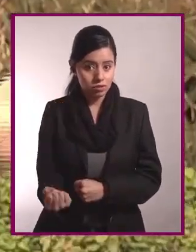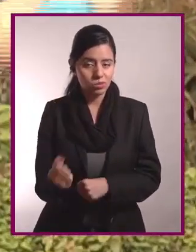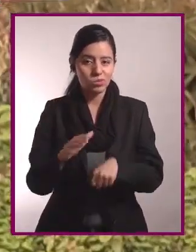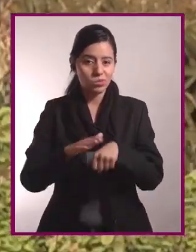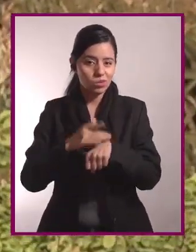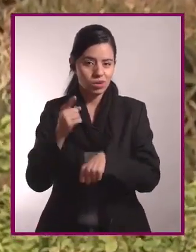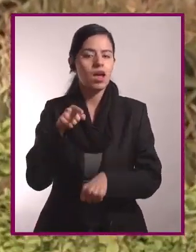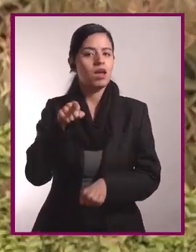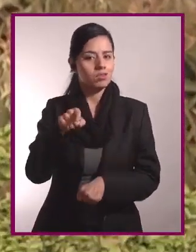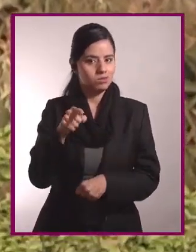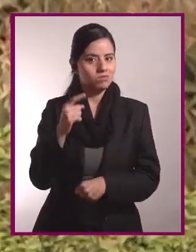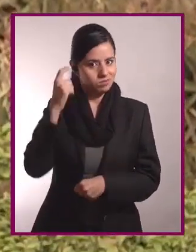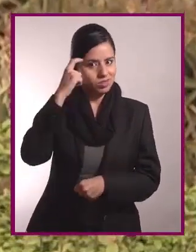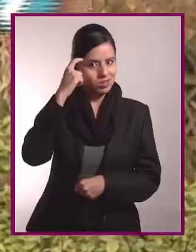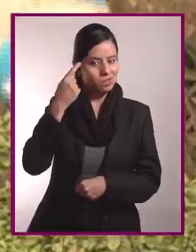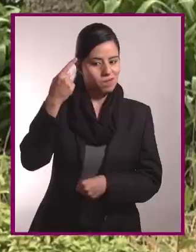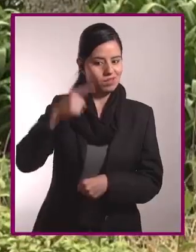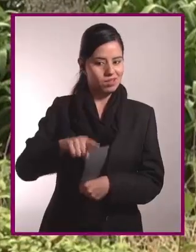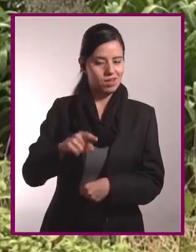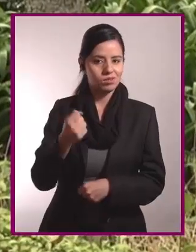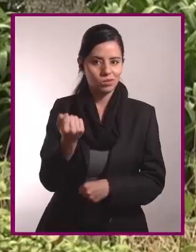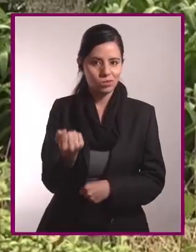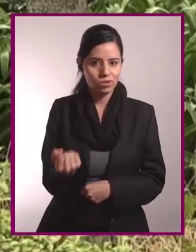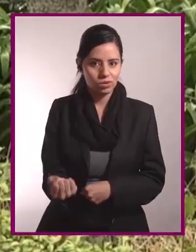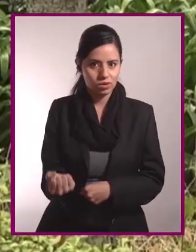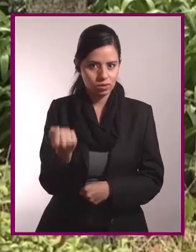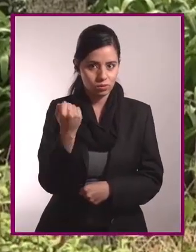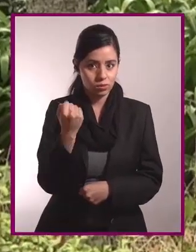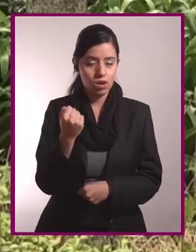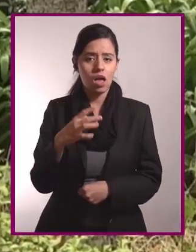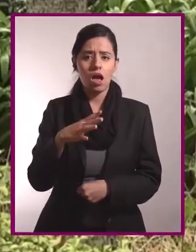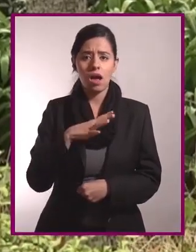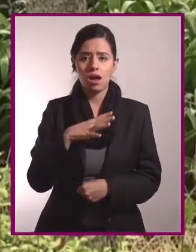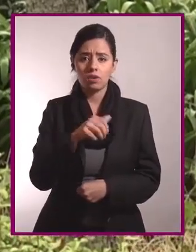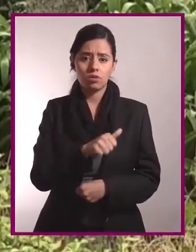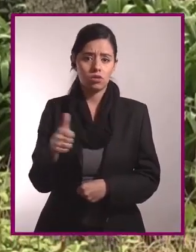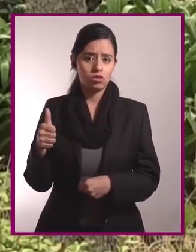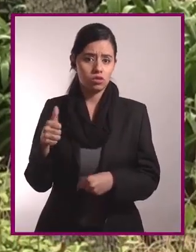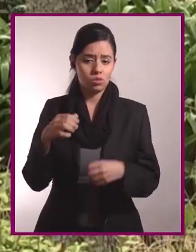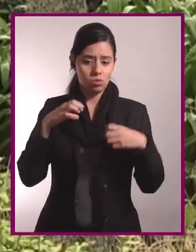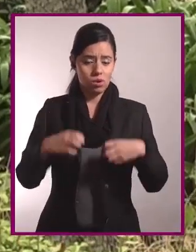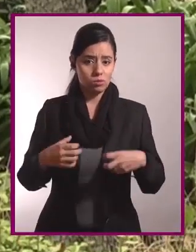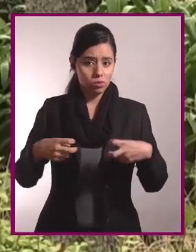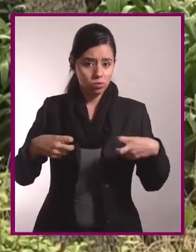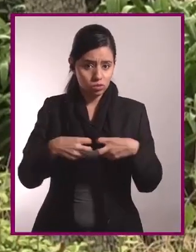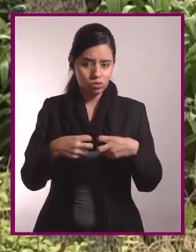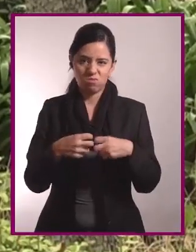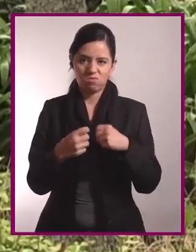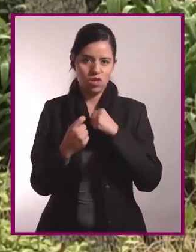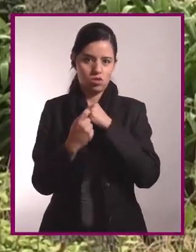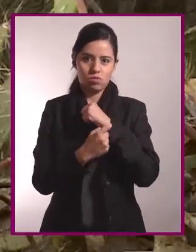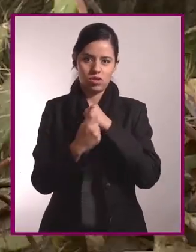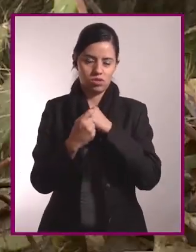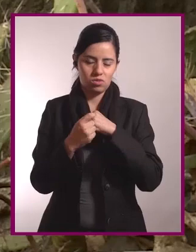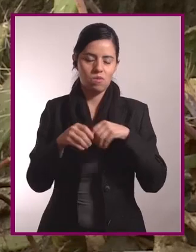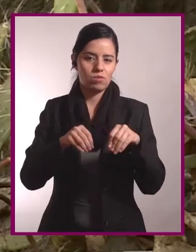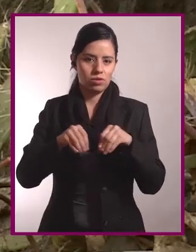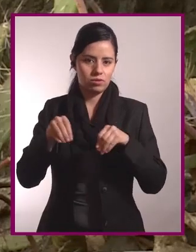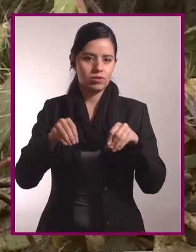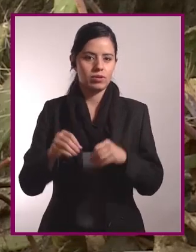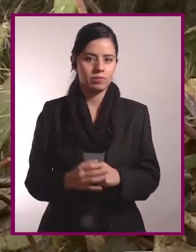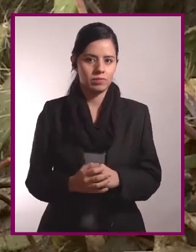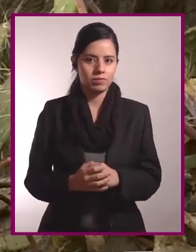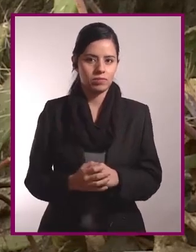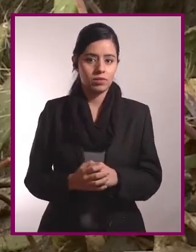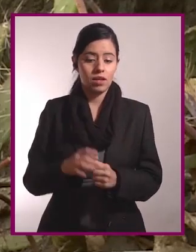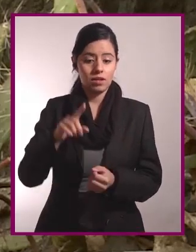quieres hacerlo. En cambio, y como veremos más adelante, hay músculos que se contraen o mueven por su propia cuenta. Los músculos que